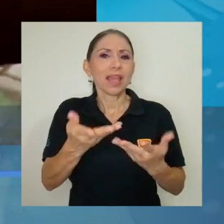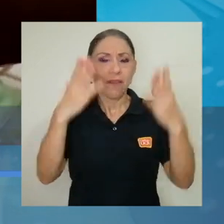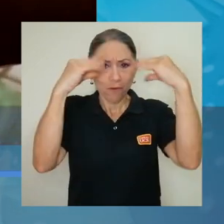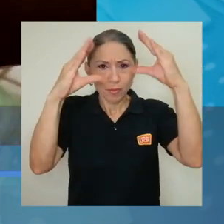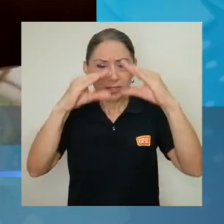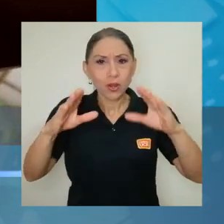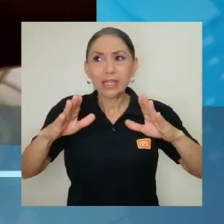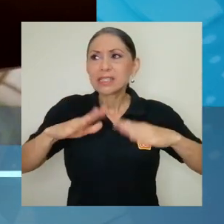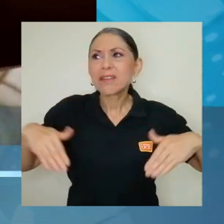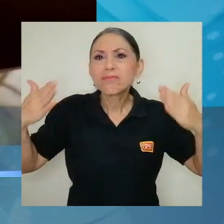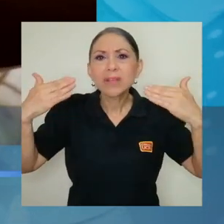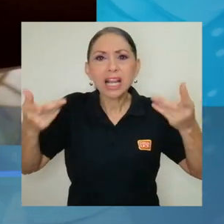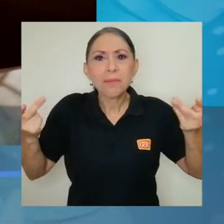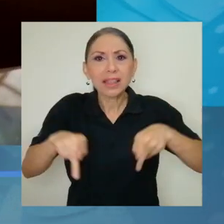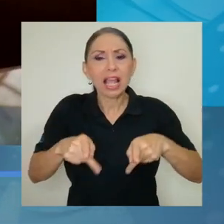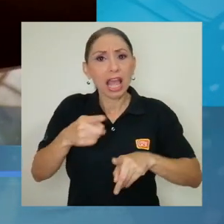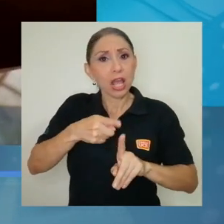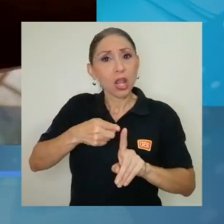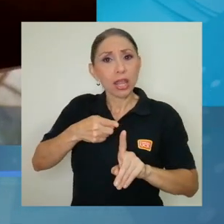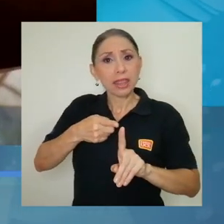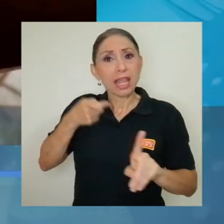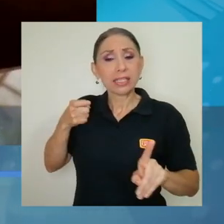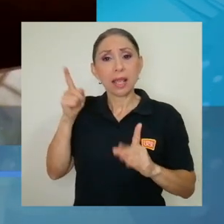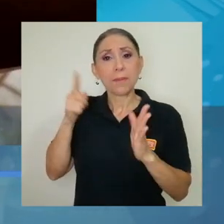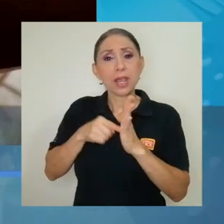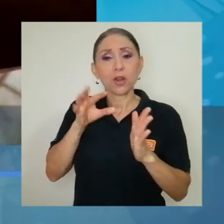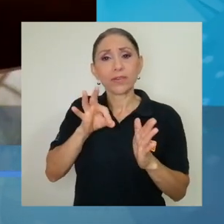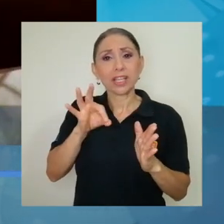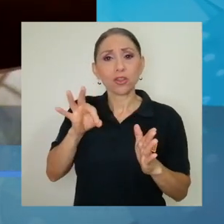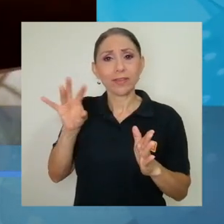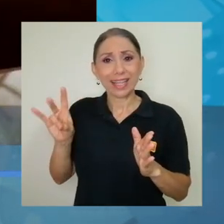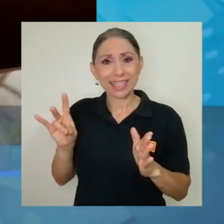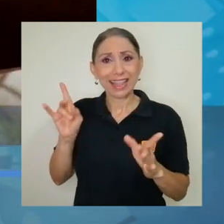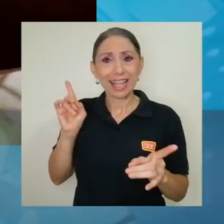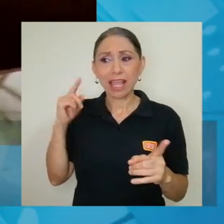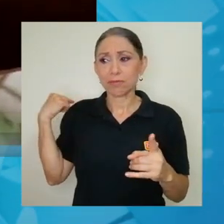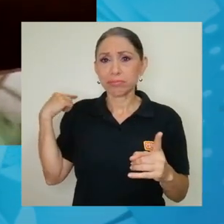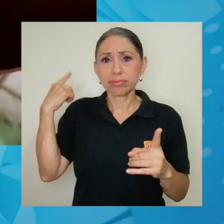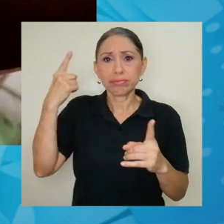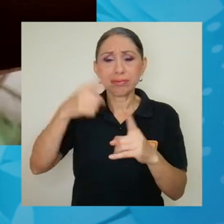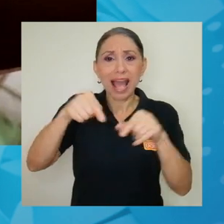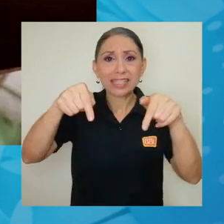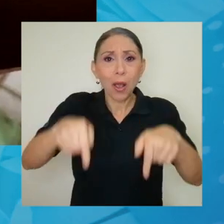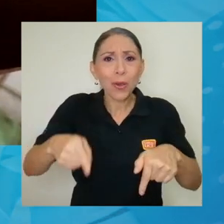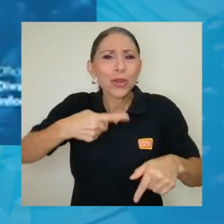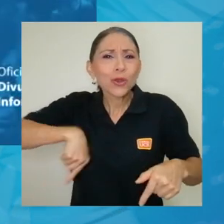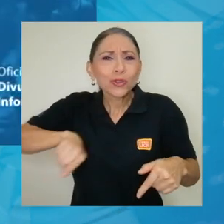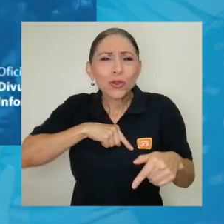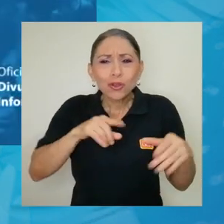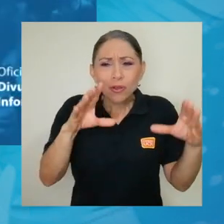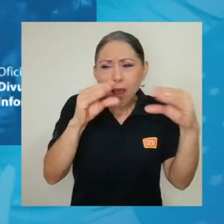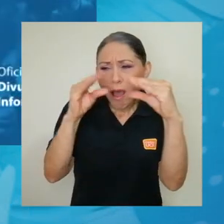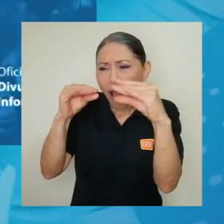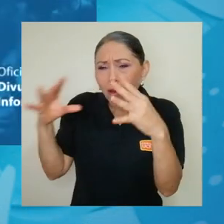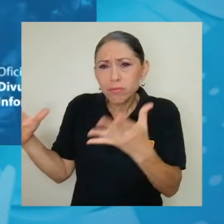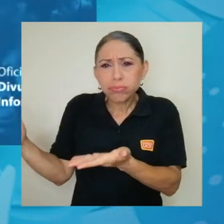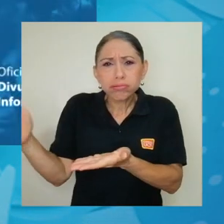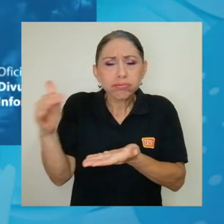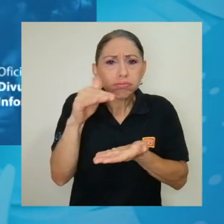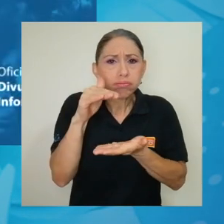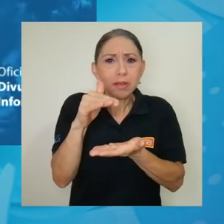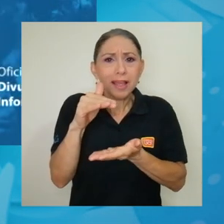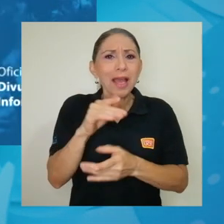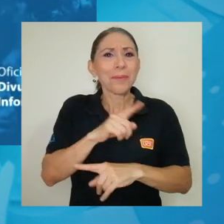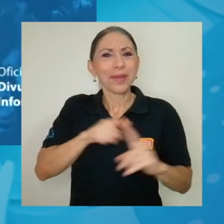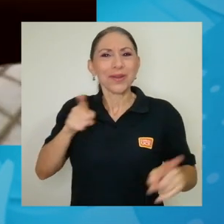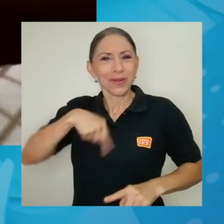Hemos hecho reconstrucción de series desde 1997 hasta el día de hoy, de manera que independiente de que nosotros no estamos